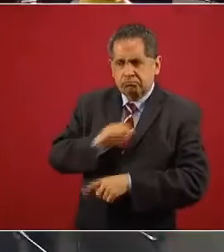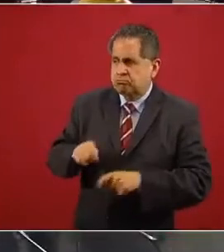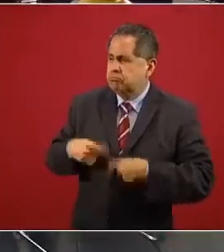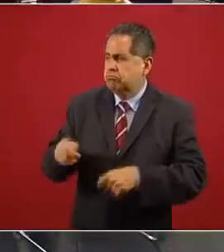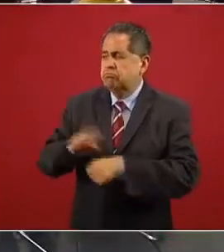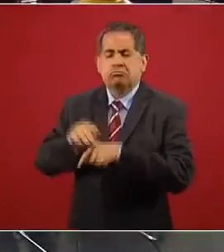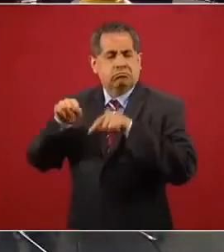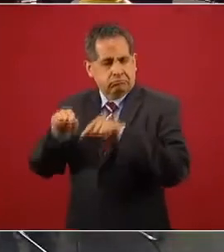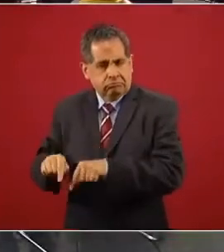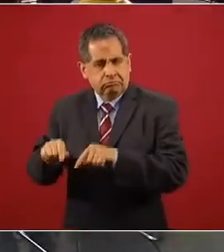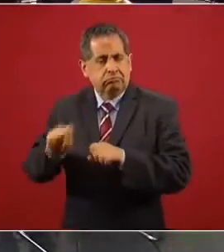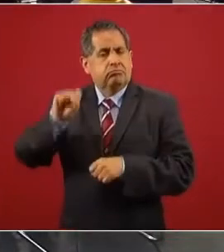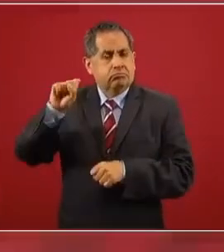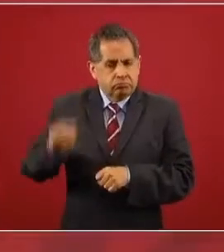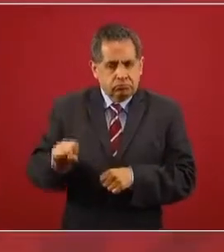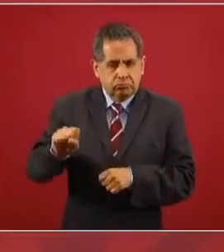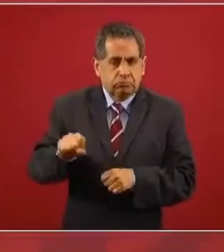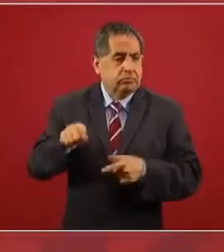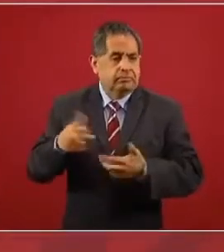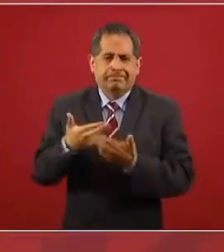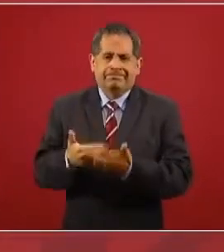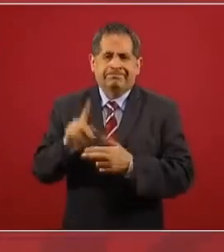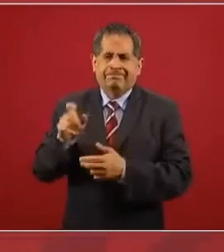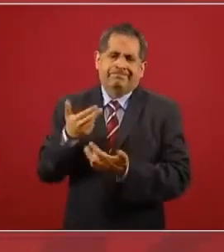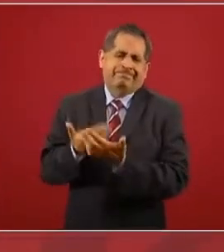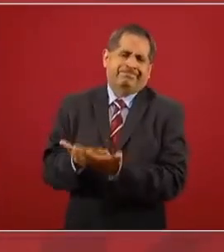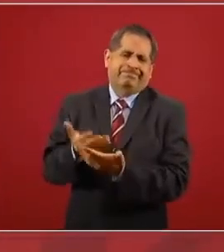porque ahí hay agua.